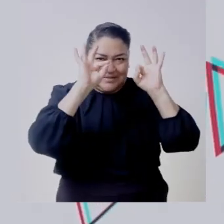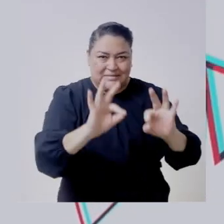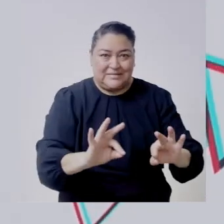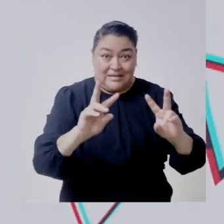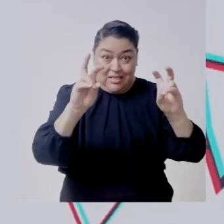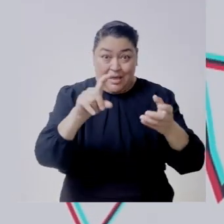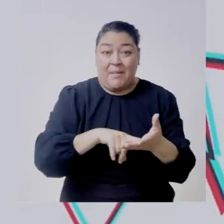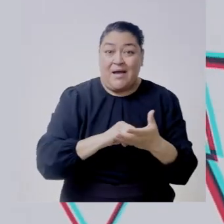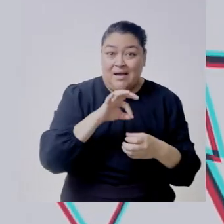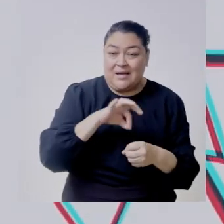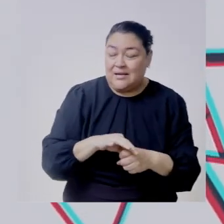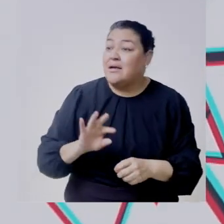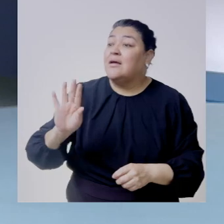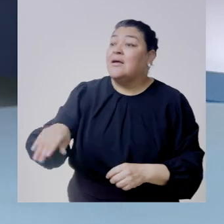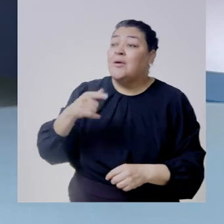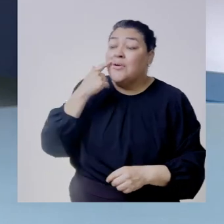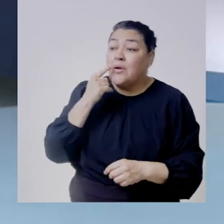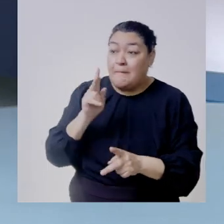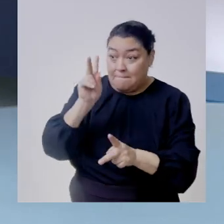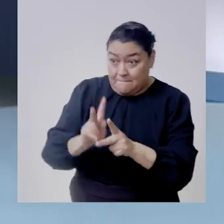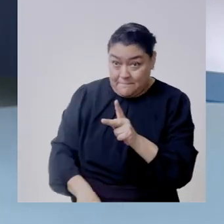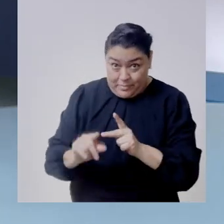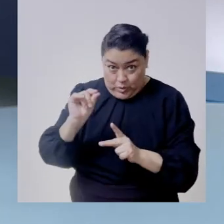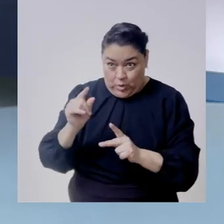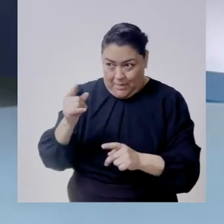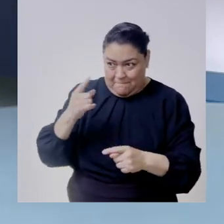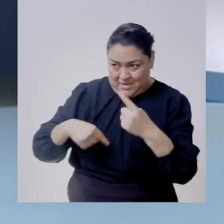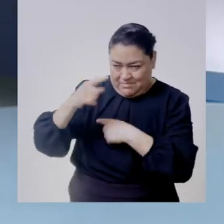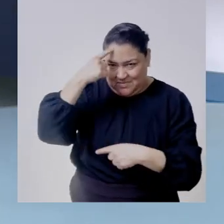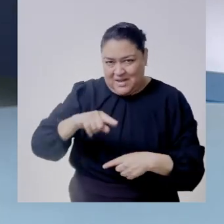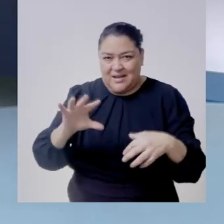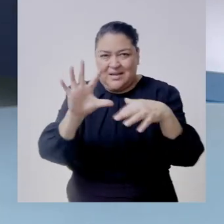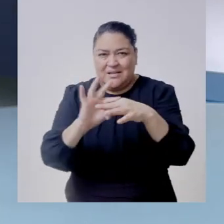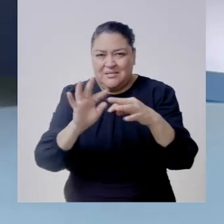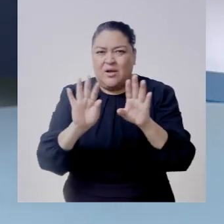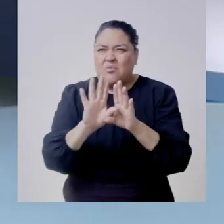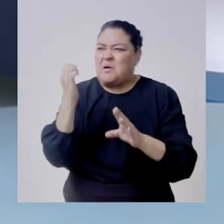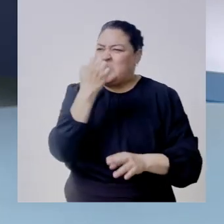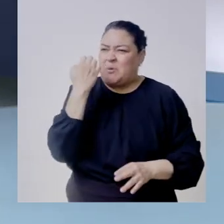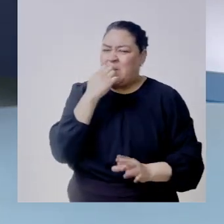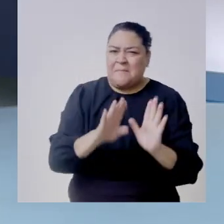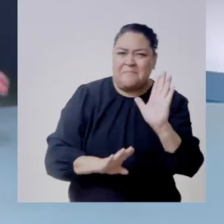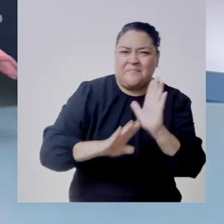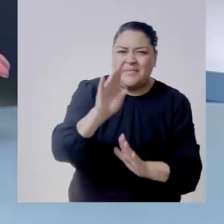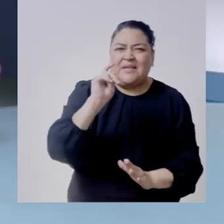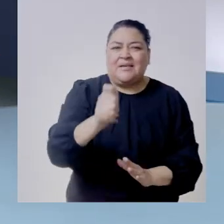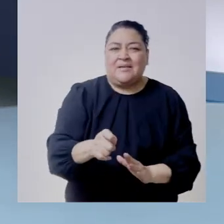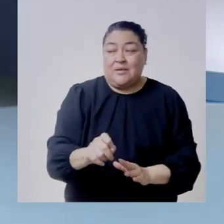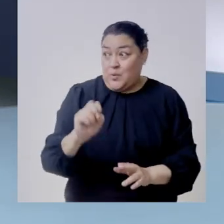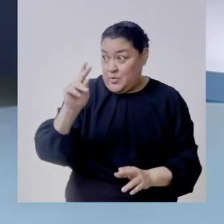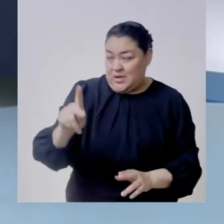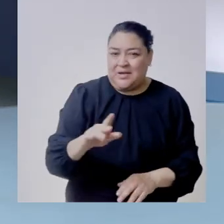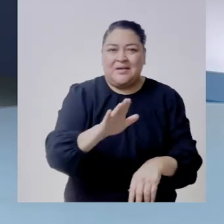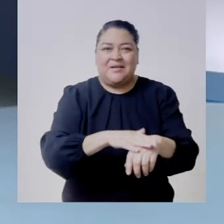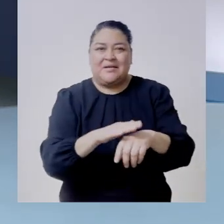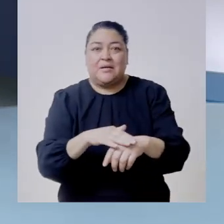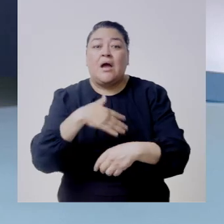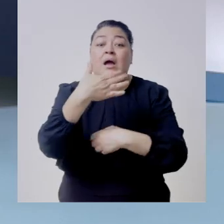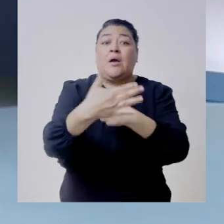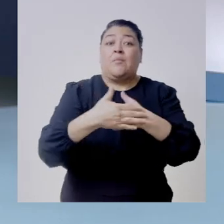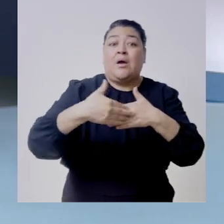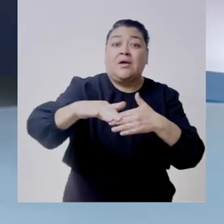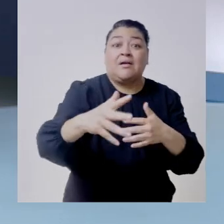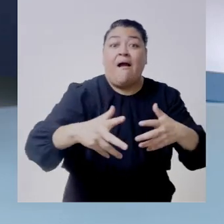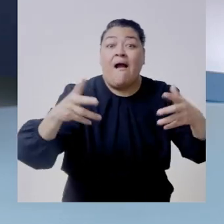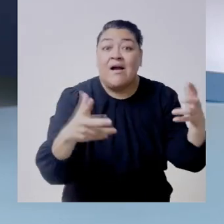materia electoral gaby vamos a una pausa y regresamos para seguir hablando de esos logros de la escuela judicial electoral y sabe que pues de lo que viene porque